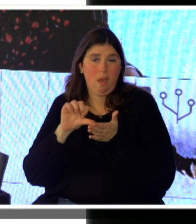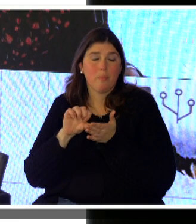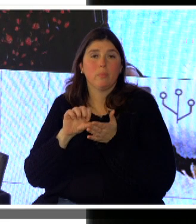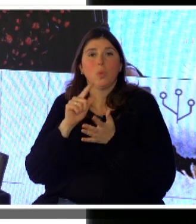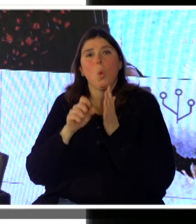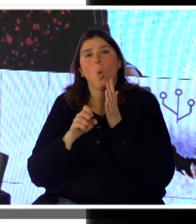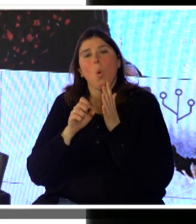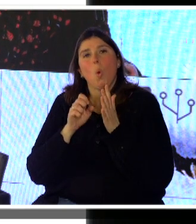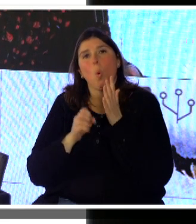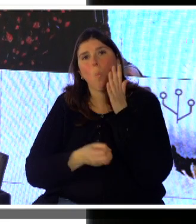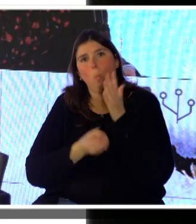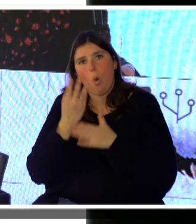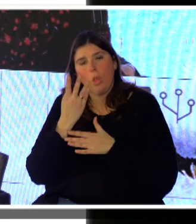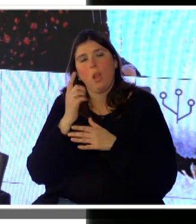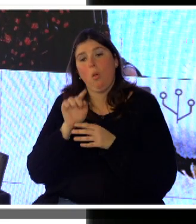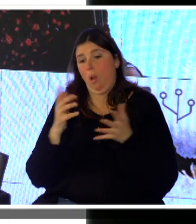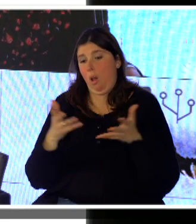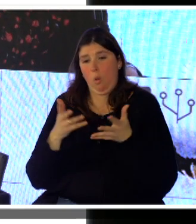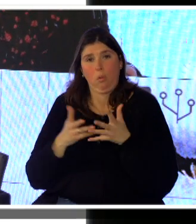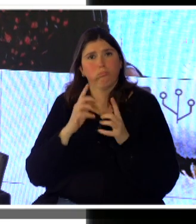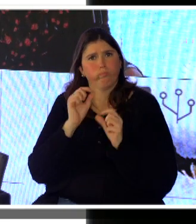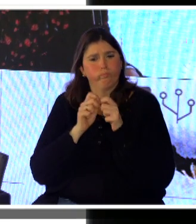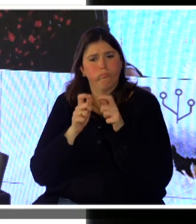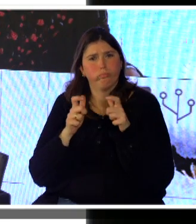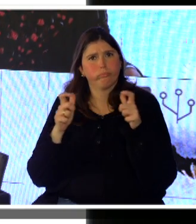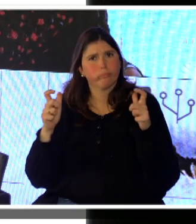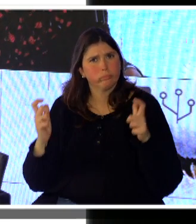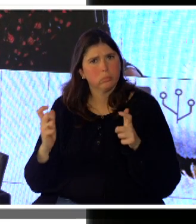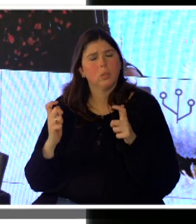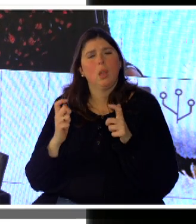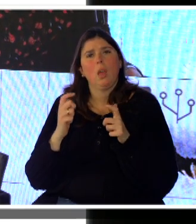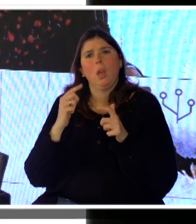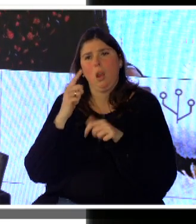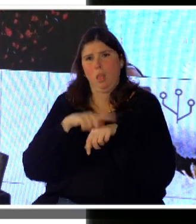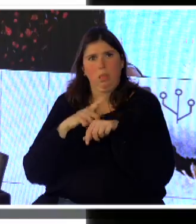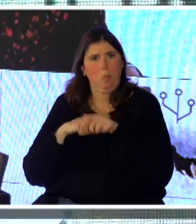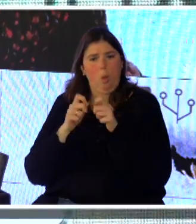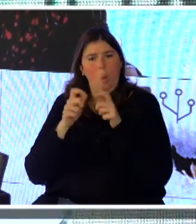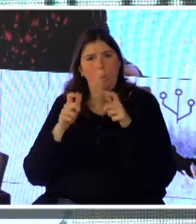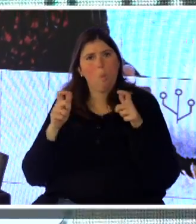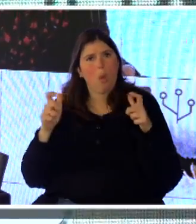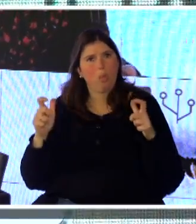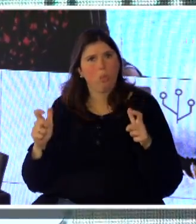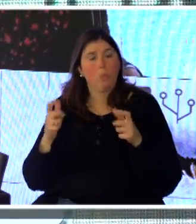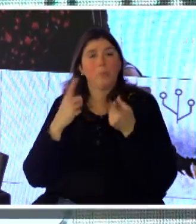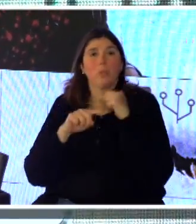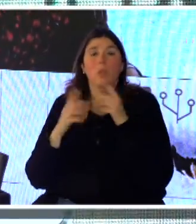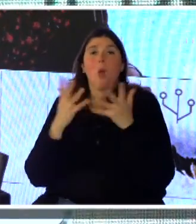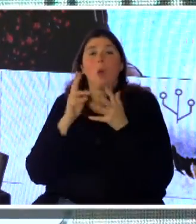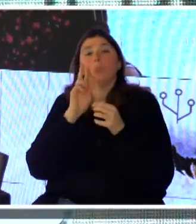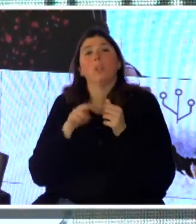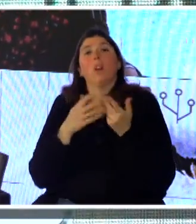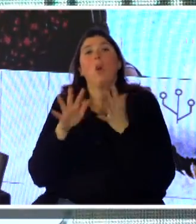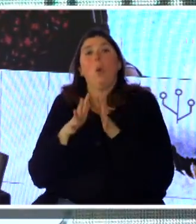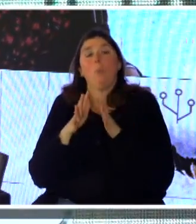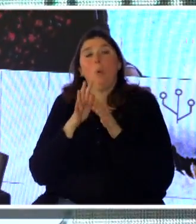ha ido incrementando y tiene un aumento sostenido en el tiempo. Bien. Entonces, ahora vamos a ver un poco cómo desde